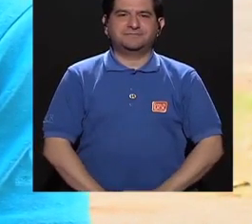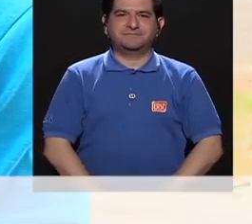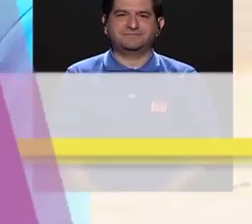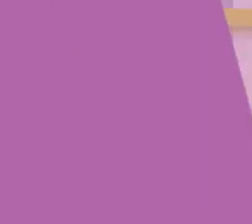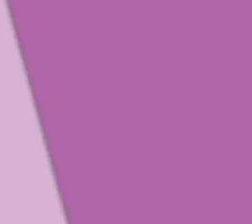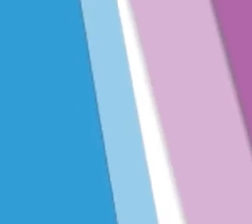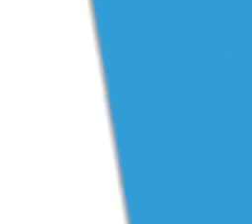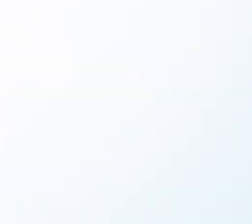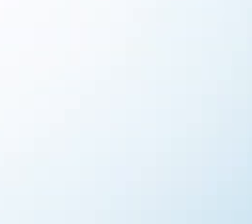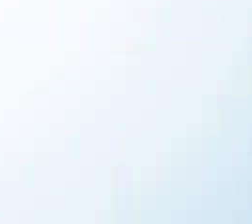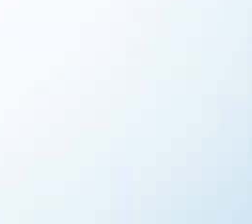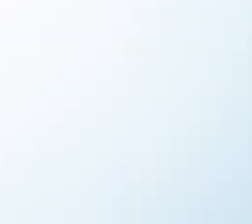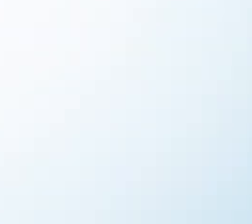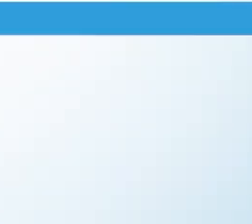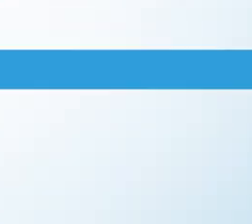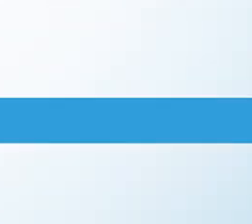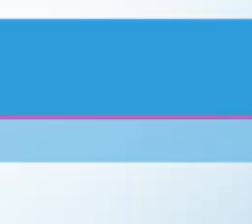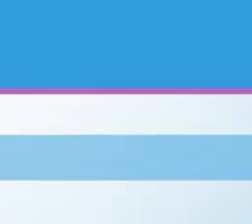gracias.